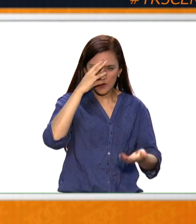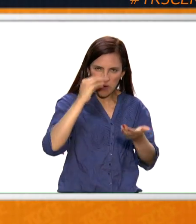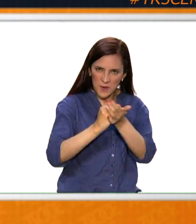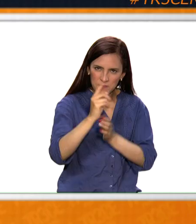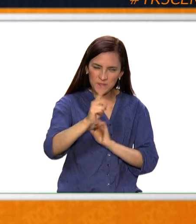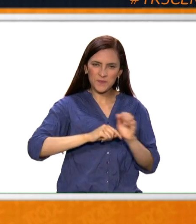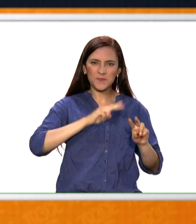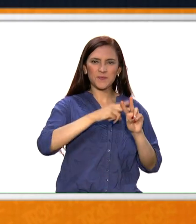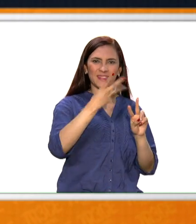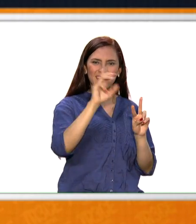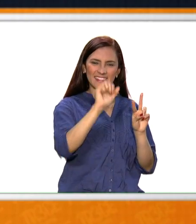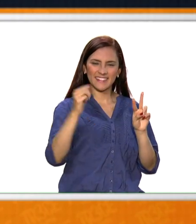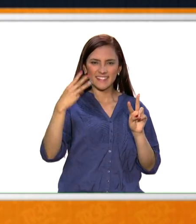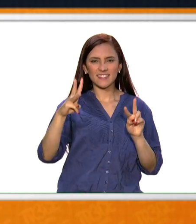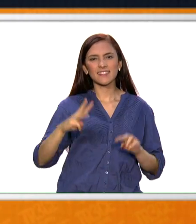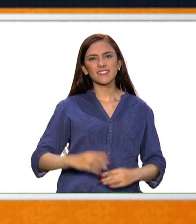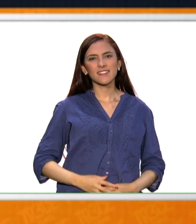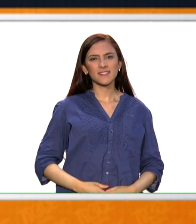arroba Canal 13.